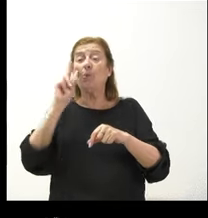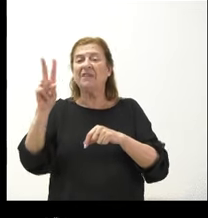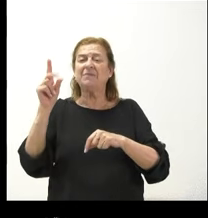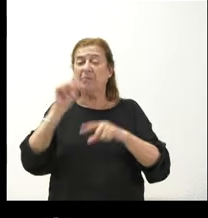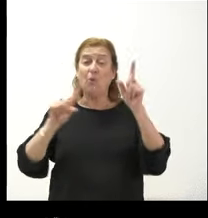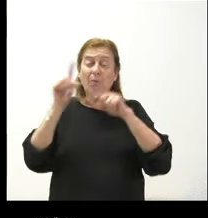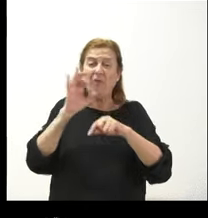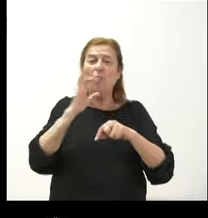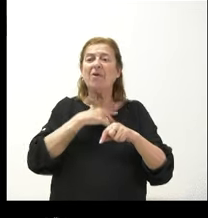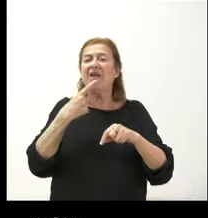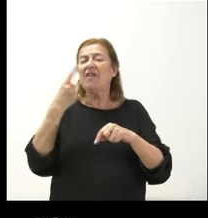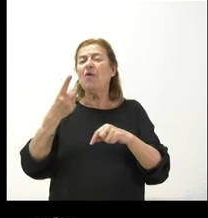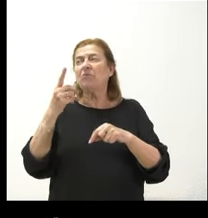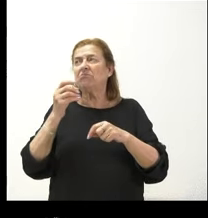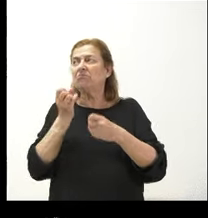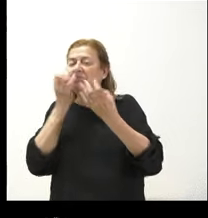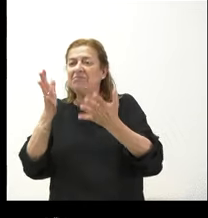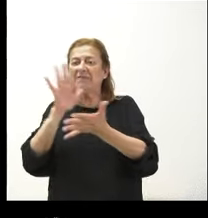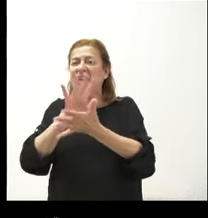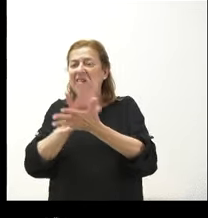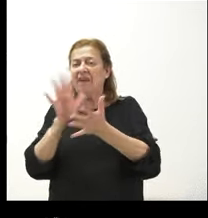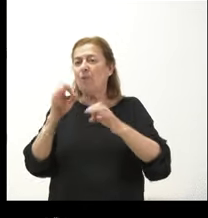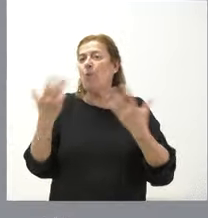trasladar un mensaje de tranquilidad al sindicato.